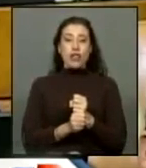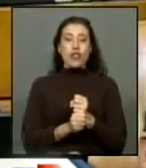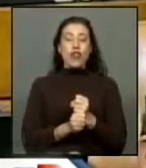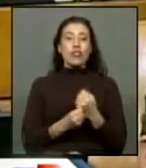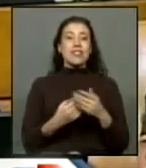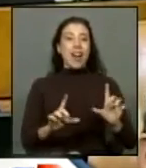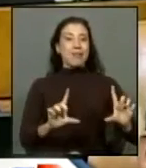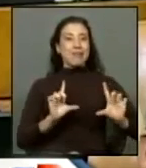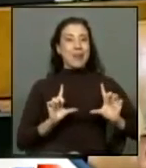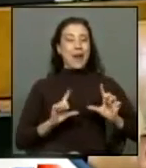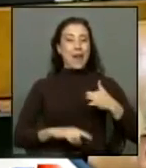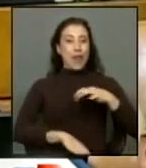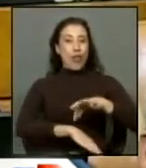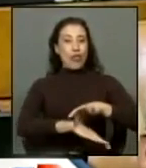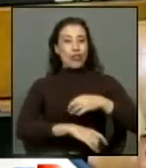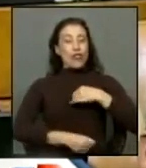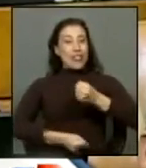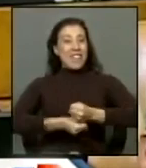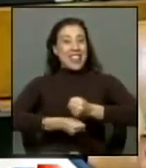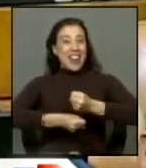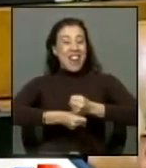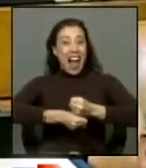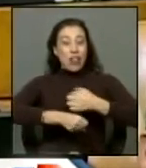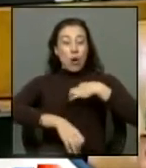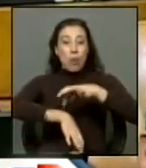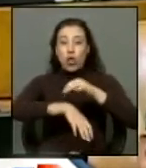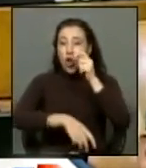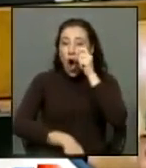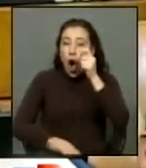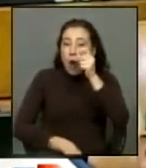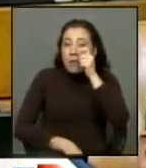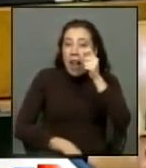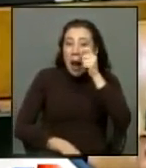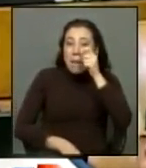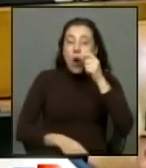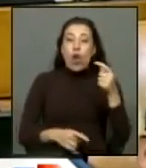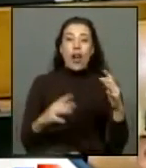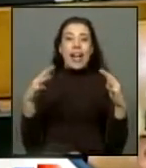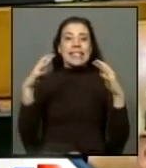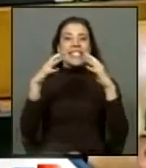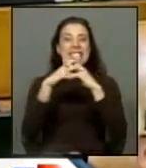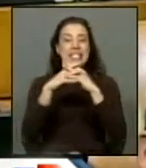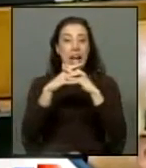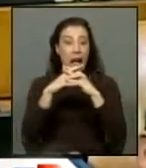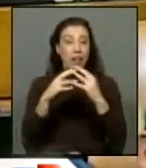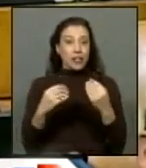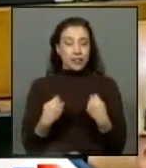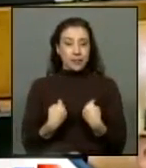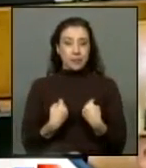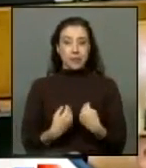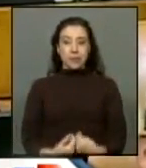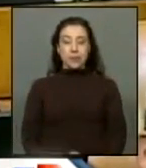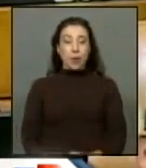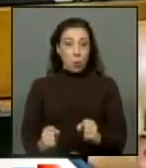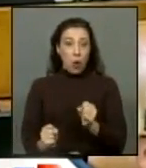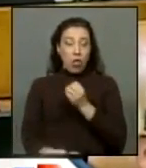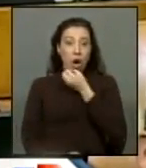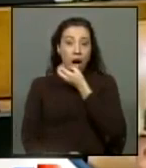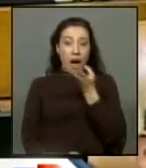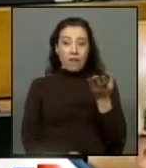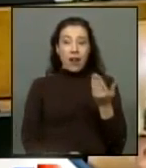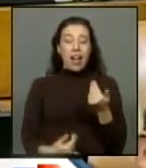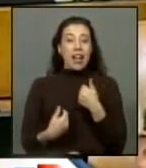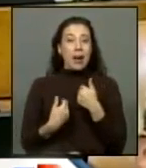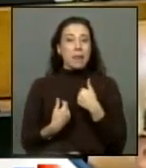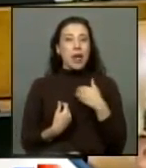me encontraba desempeñándome como médico oftalmólogo en la ciudad y puedo decirles que de